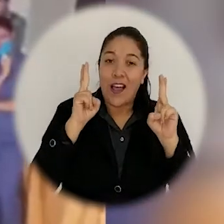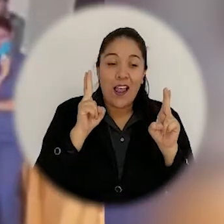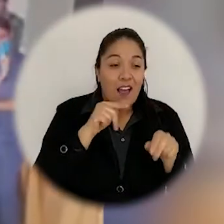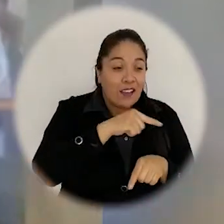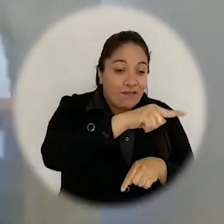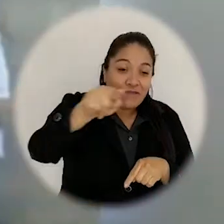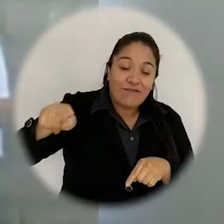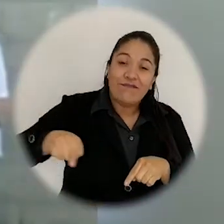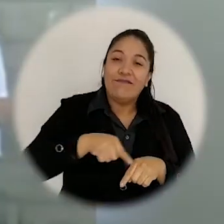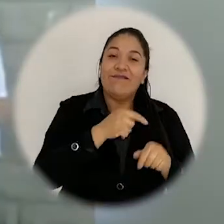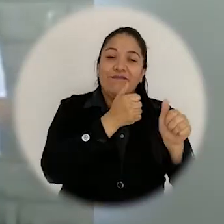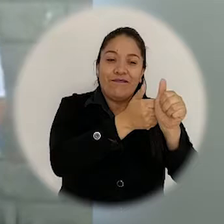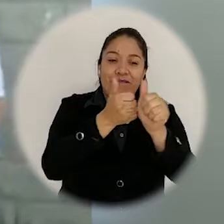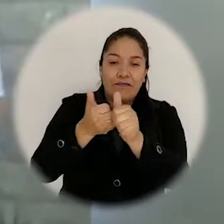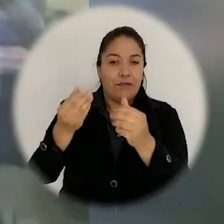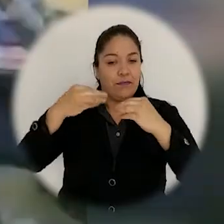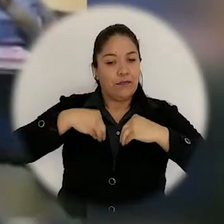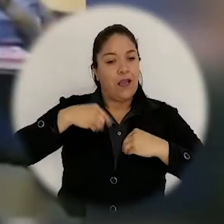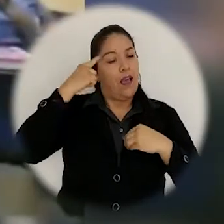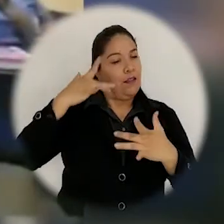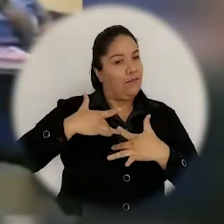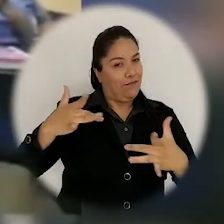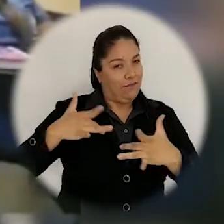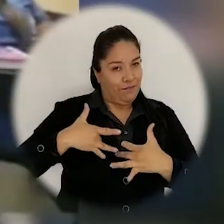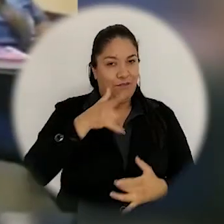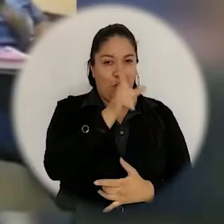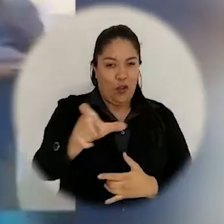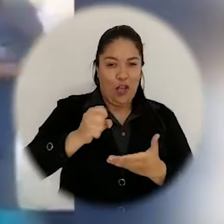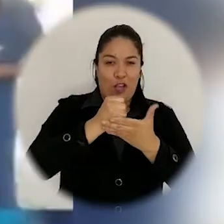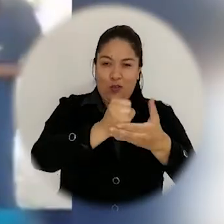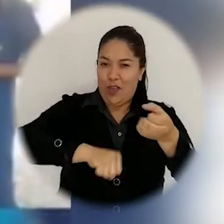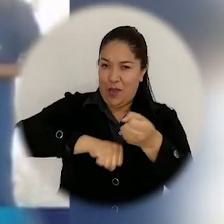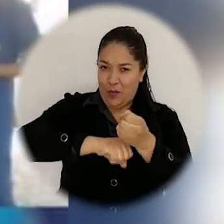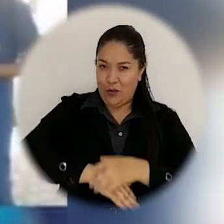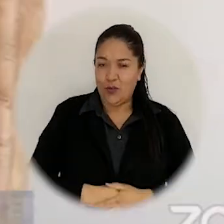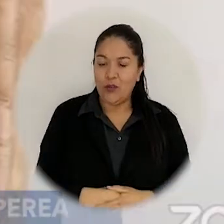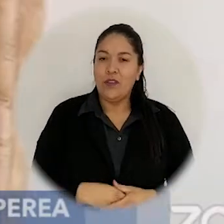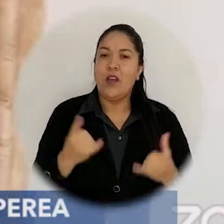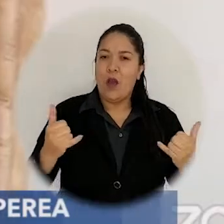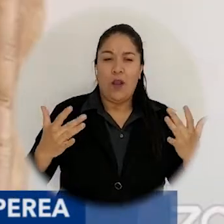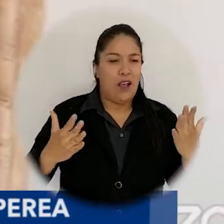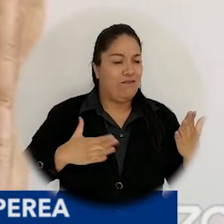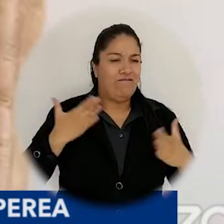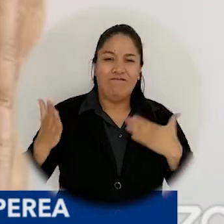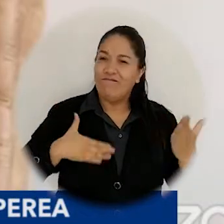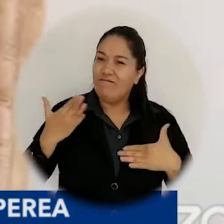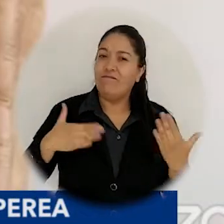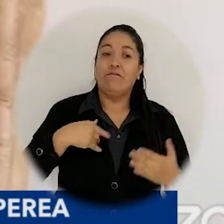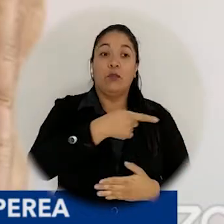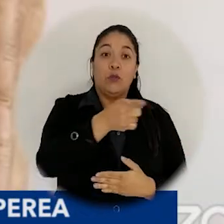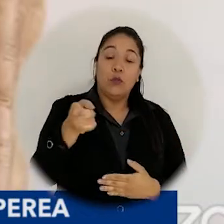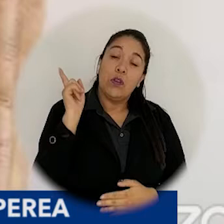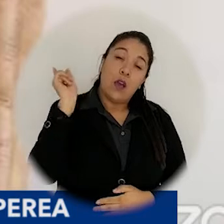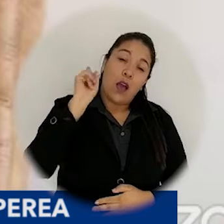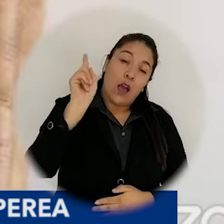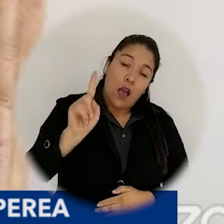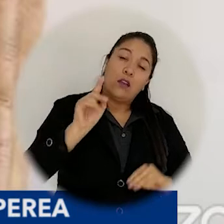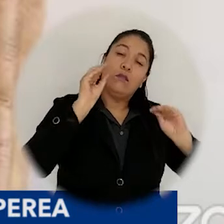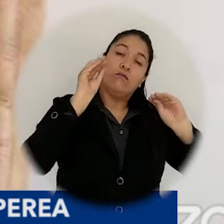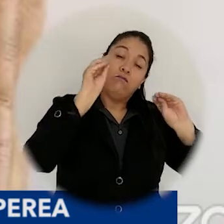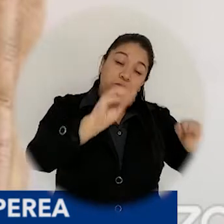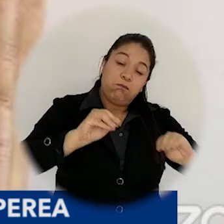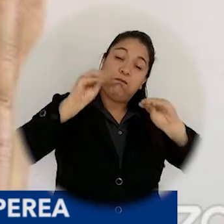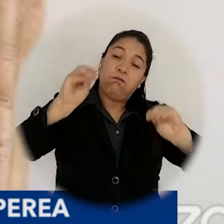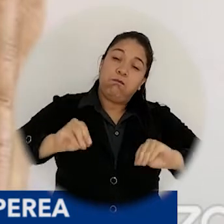es que cada uno de nosotros lleve siempre en su corazón el servicio a la comunidad. Disfrutemos este momento porque se lo merecen, han sido